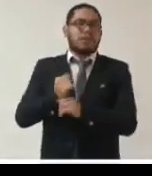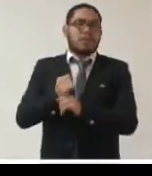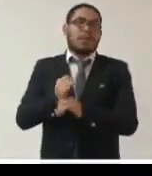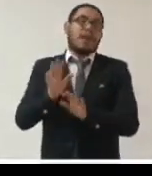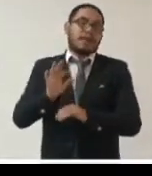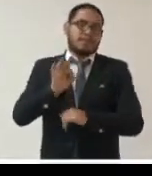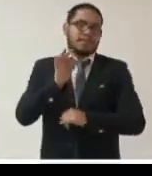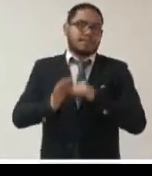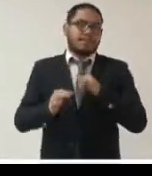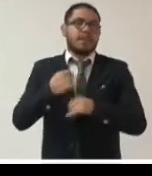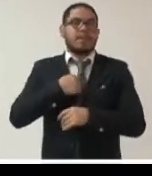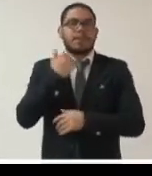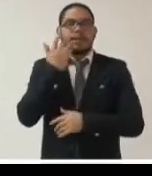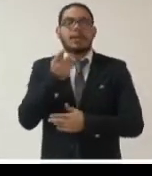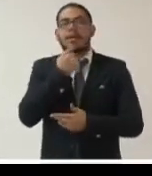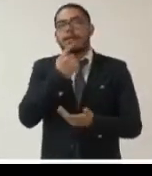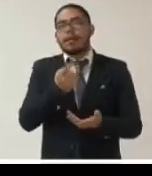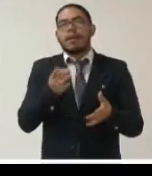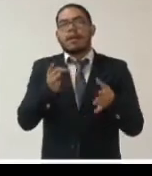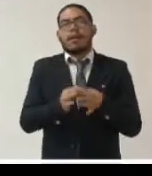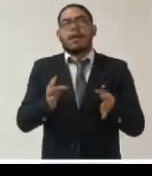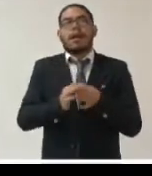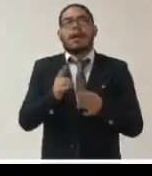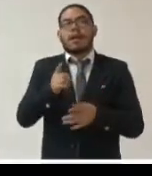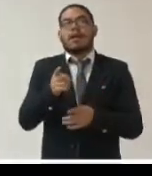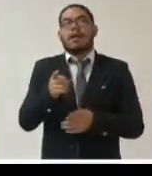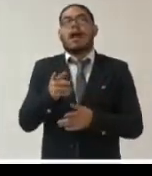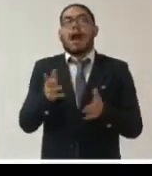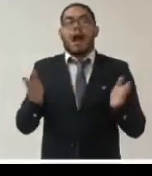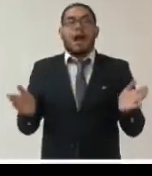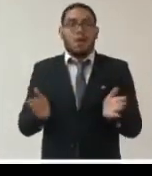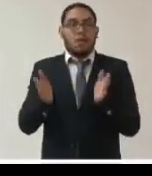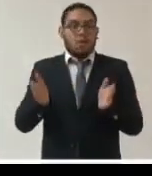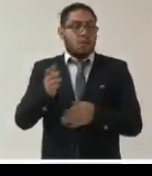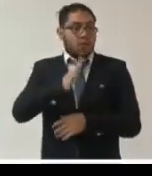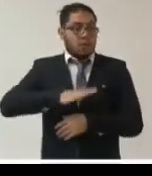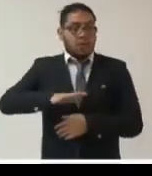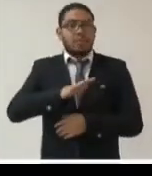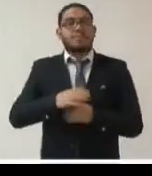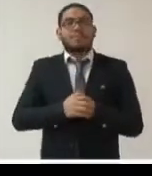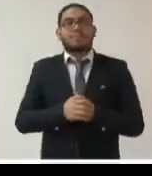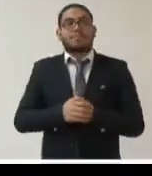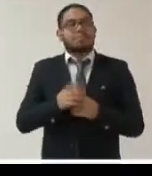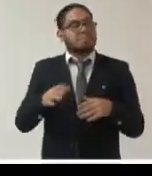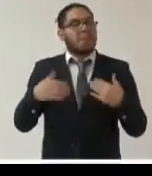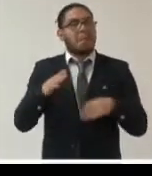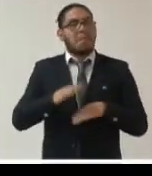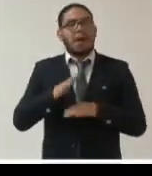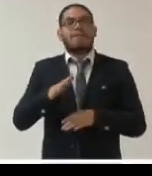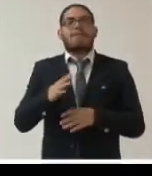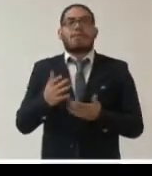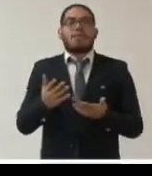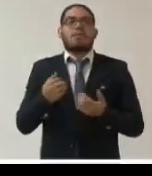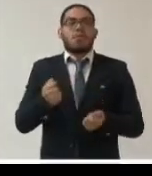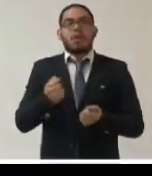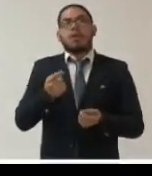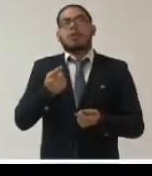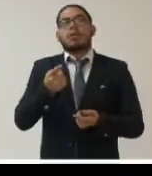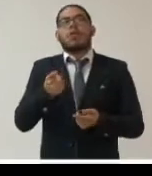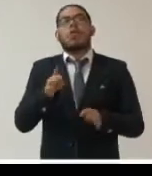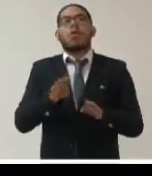me gustaría destacar otra faceta que la agencia está impulsando ahora con mucha intensidad que es cómo ha afectado la pandemia